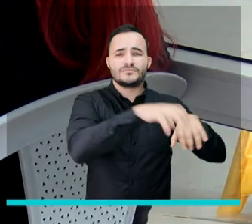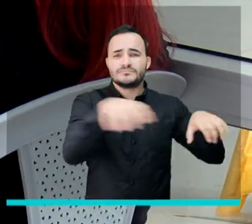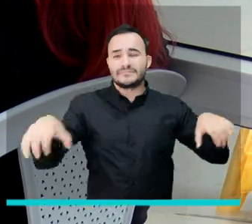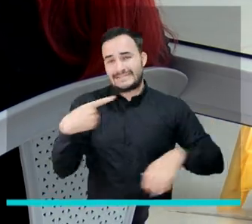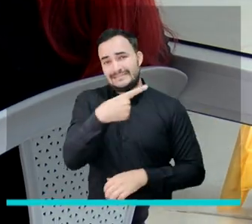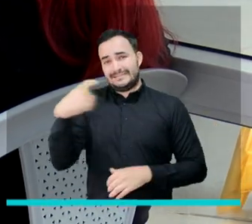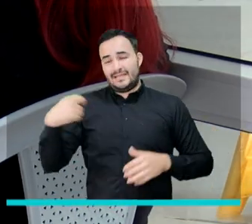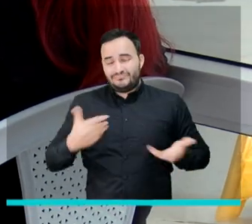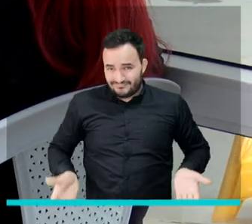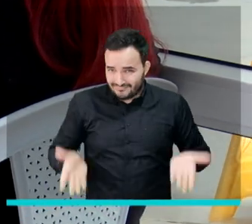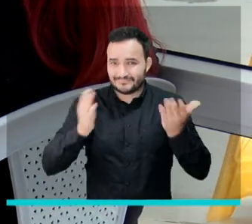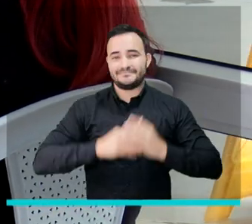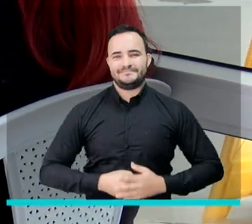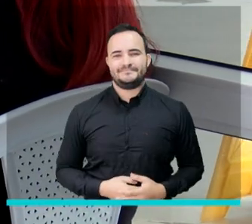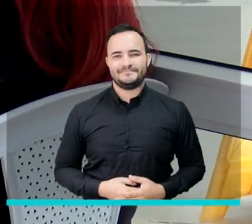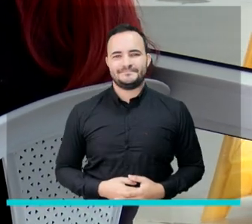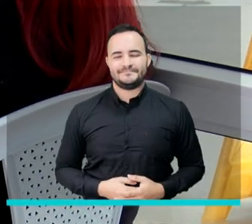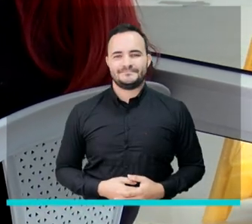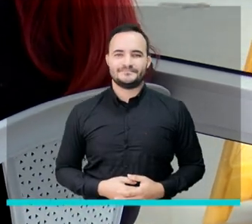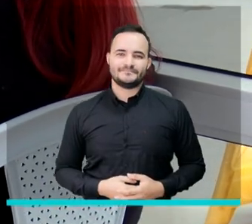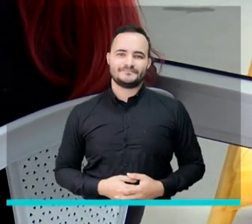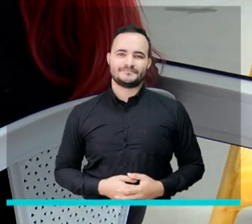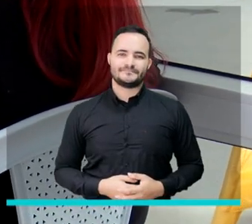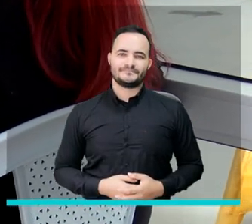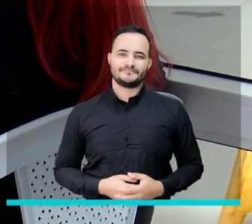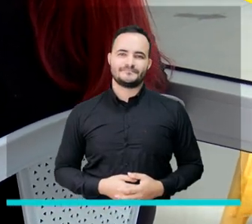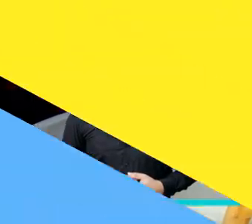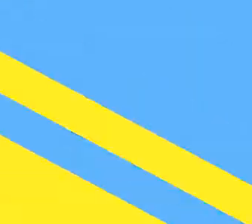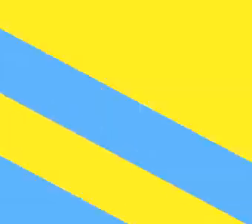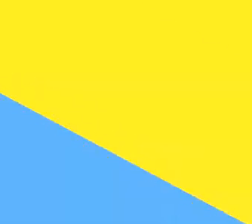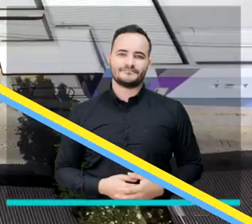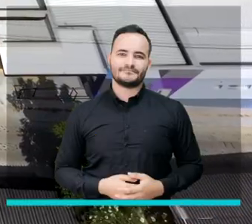biológico en cualquiera de los más de 100 puntos de vacunación.